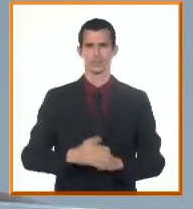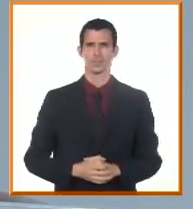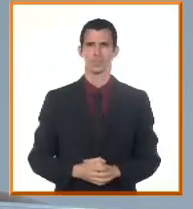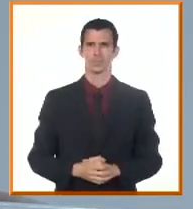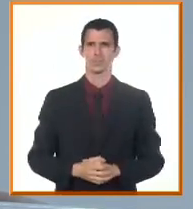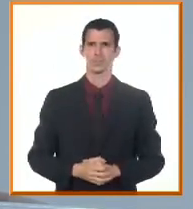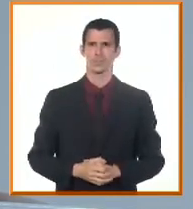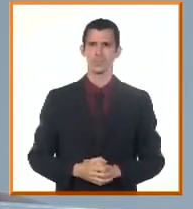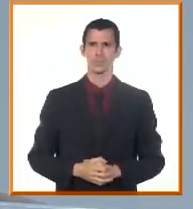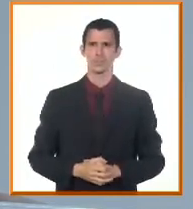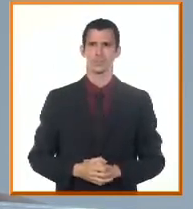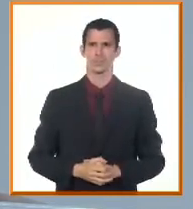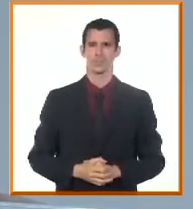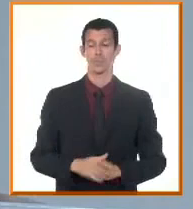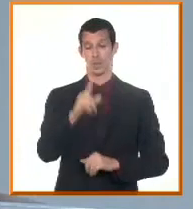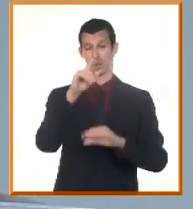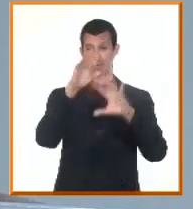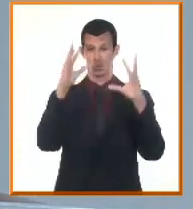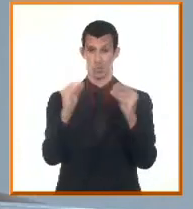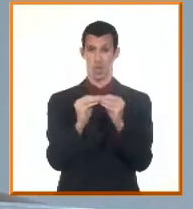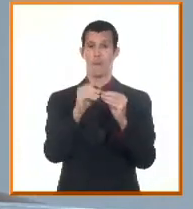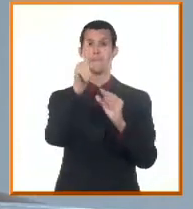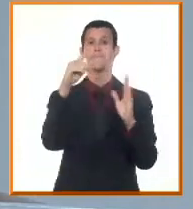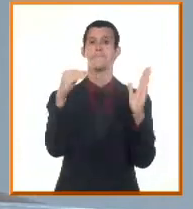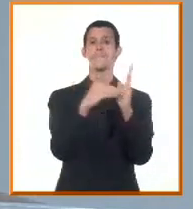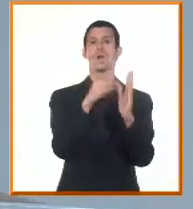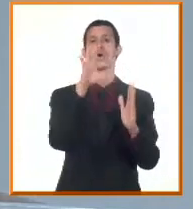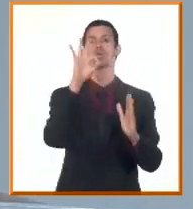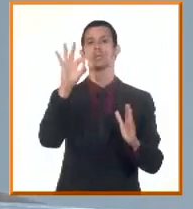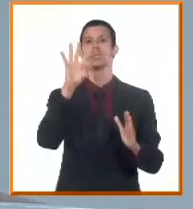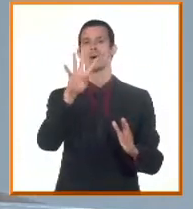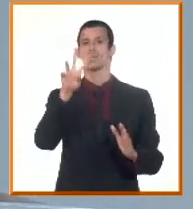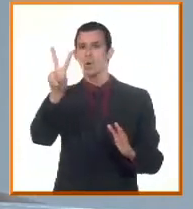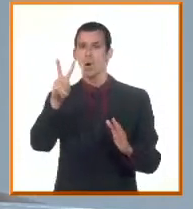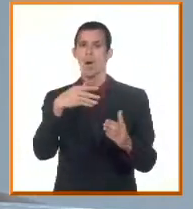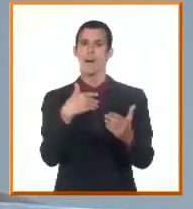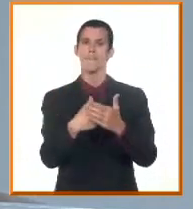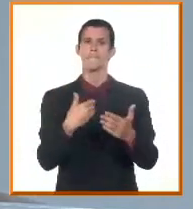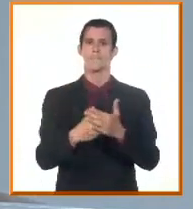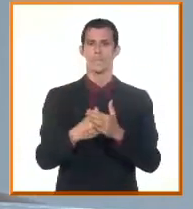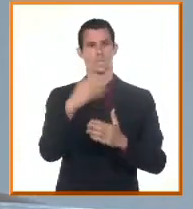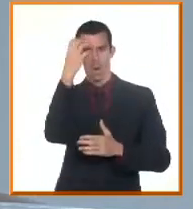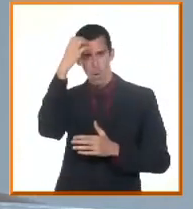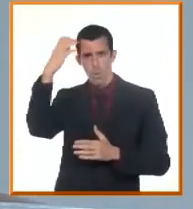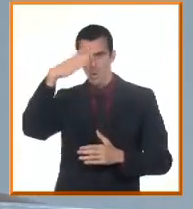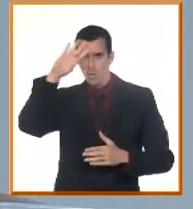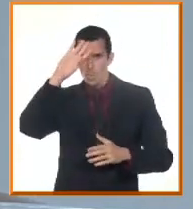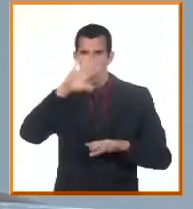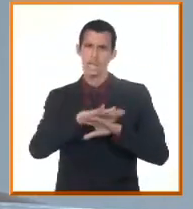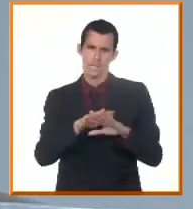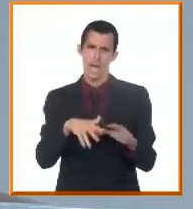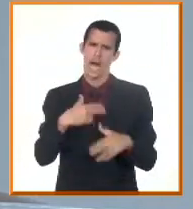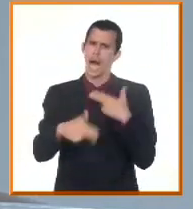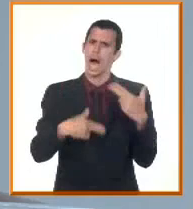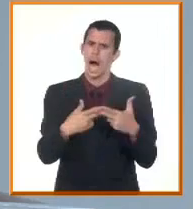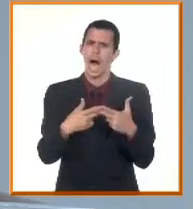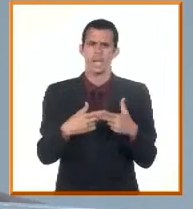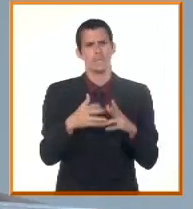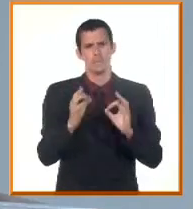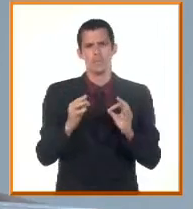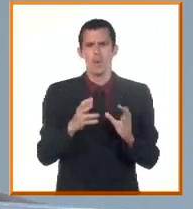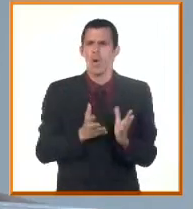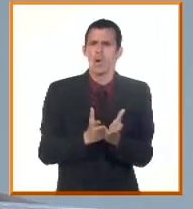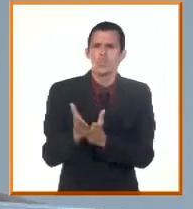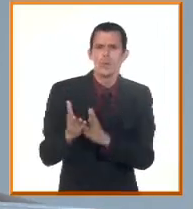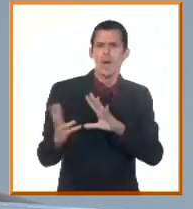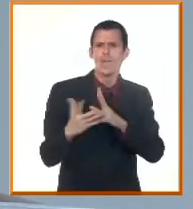tradicional y hay otros tipos de empresas estatales que ya hoy van surgiendo y que hace dos años no teníamos, como es la empresa filial o